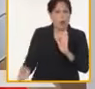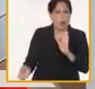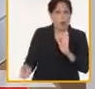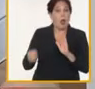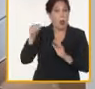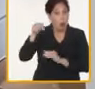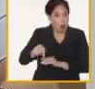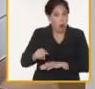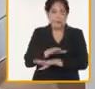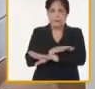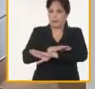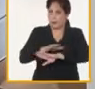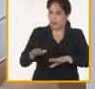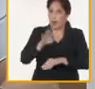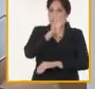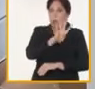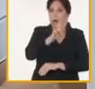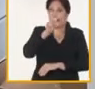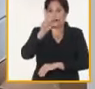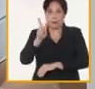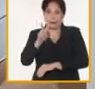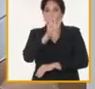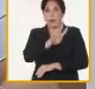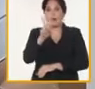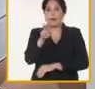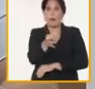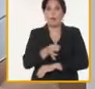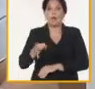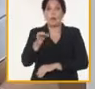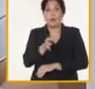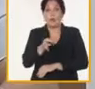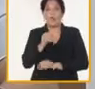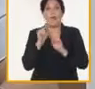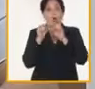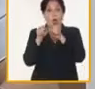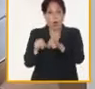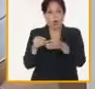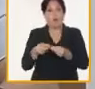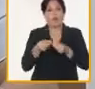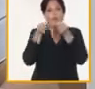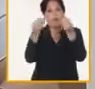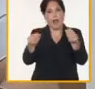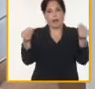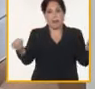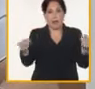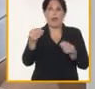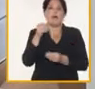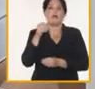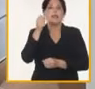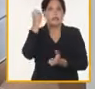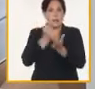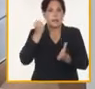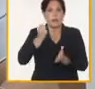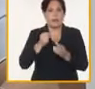ya hoy podemos decir que en 42 municipios del país se vienen entregando los certificos de tierra y